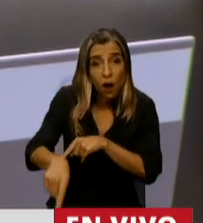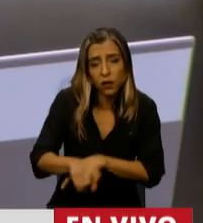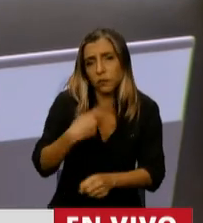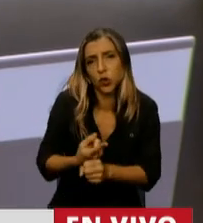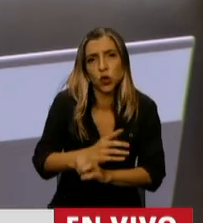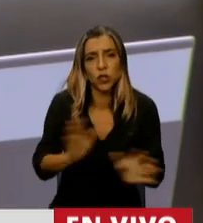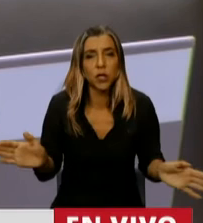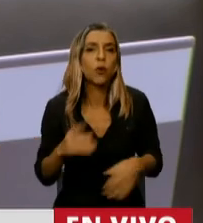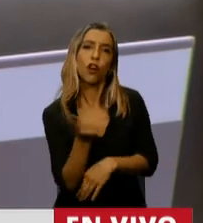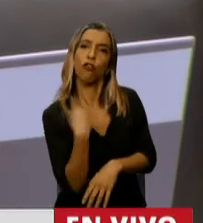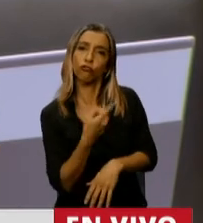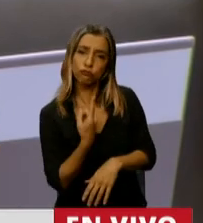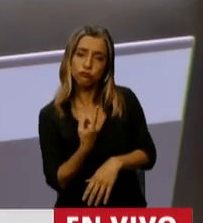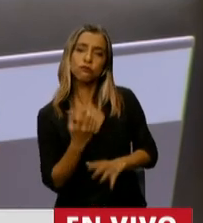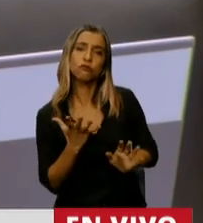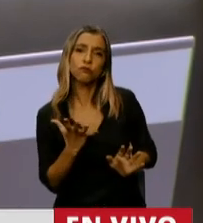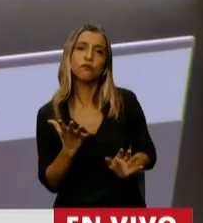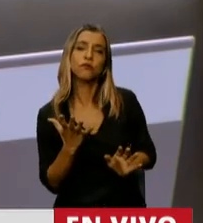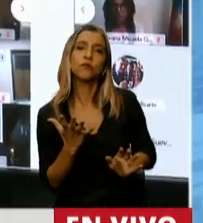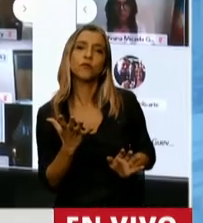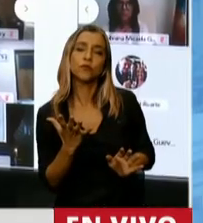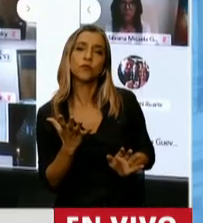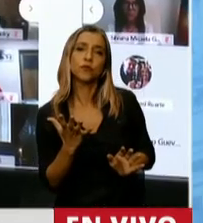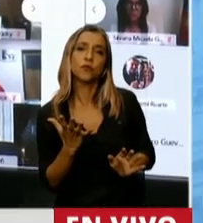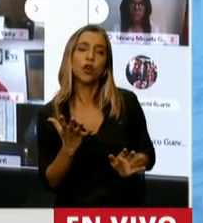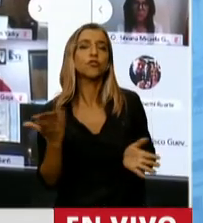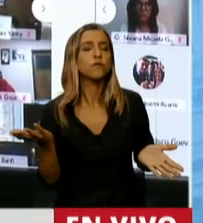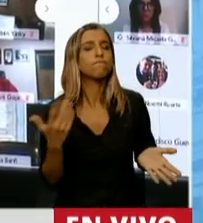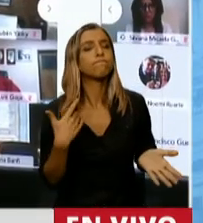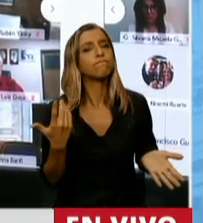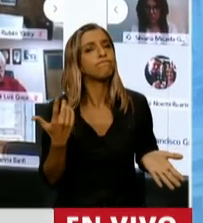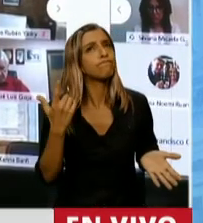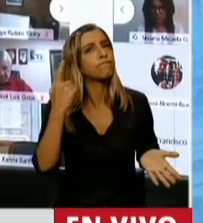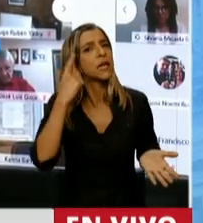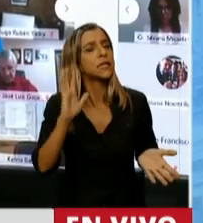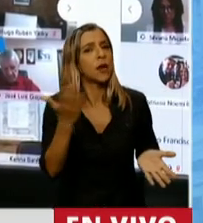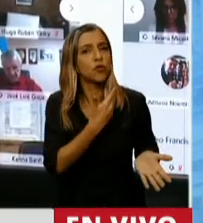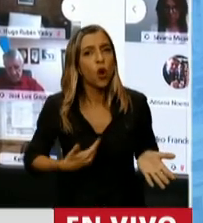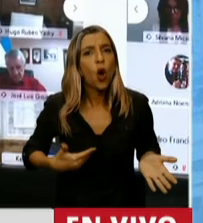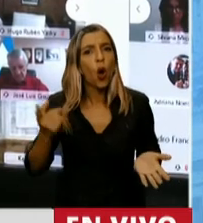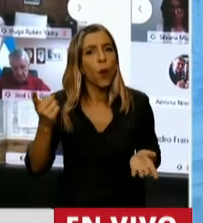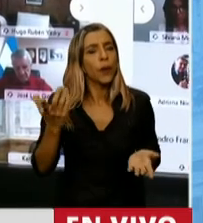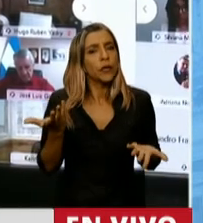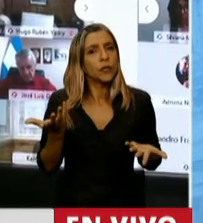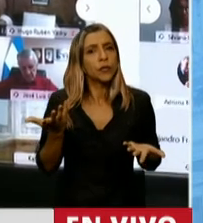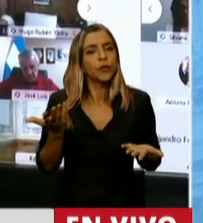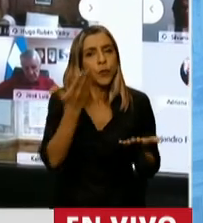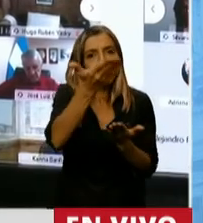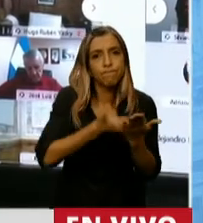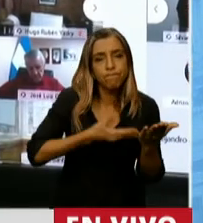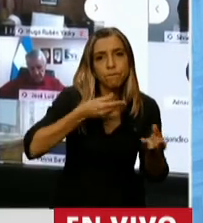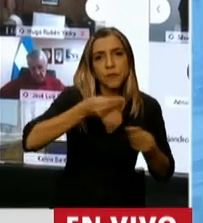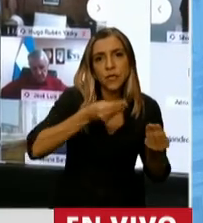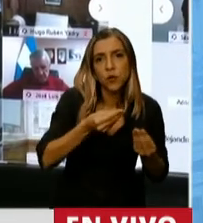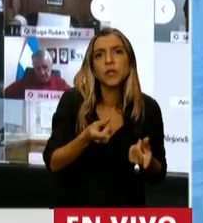Nosotros, Presidente, no queremos dejar al Gobierno sin la herramienta para poder llevar